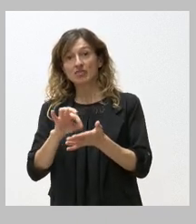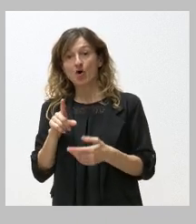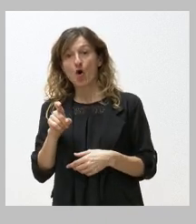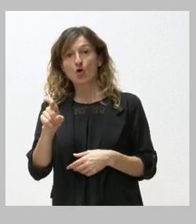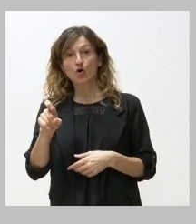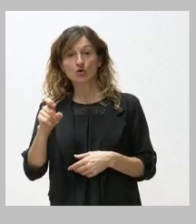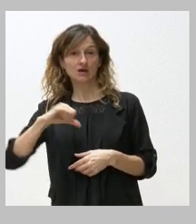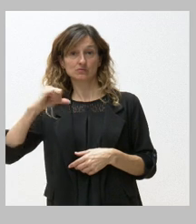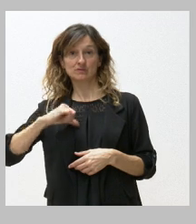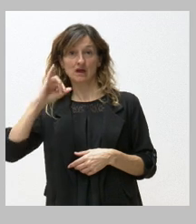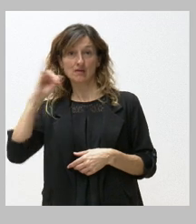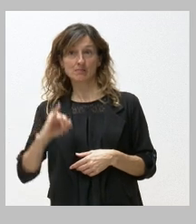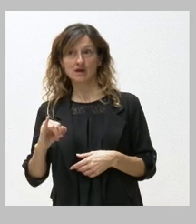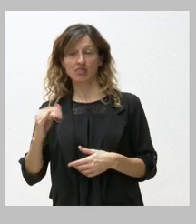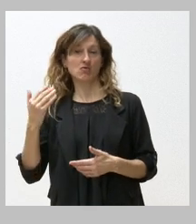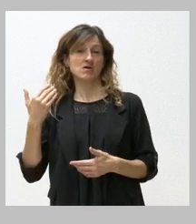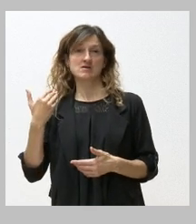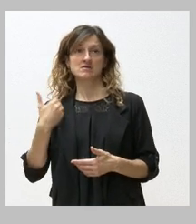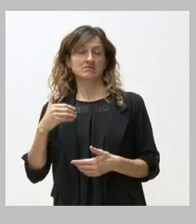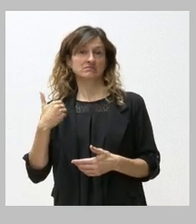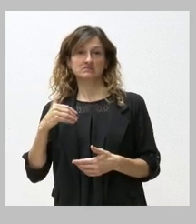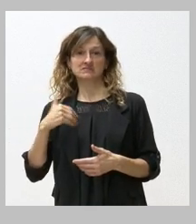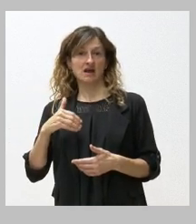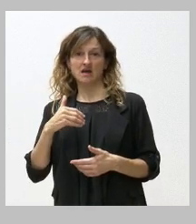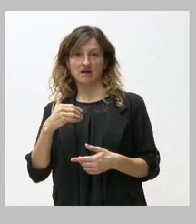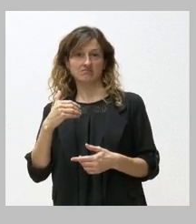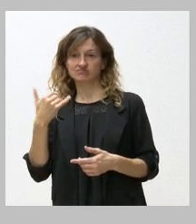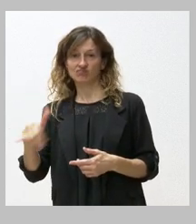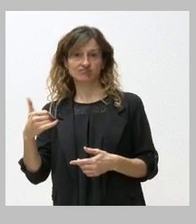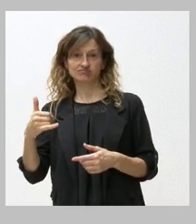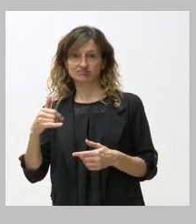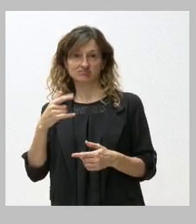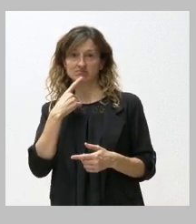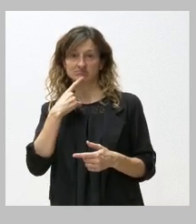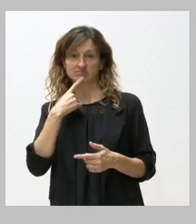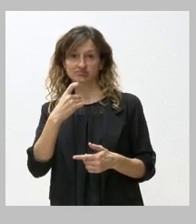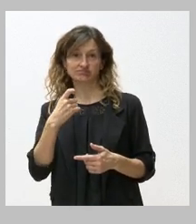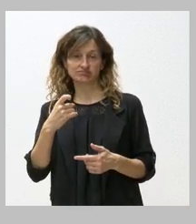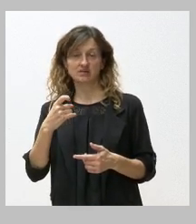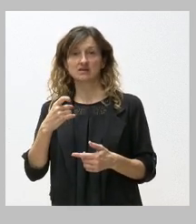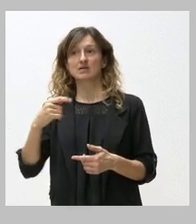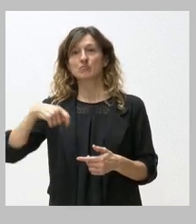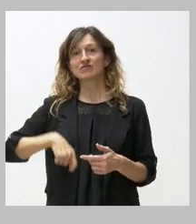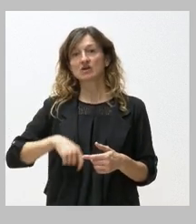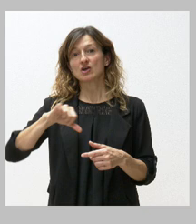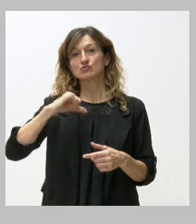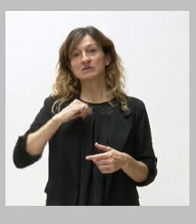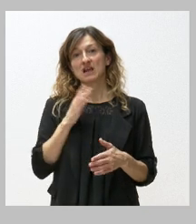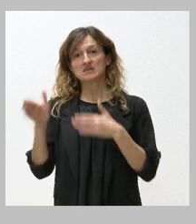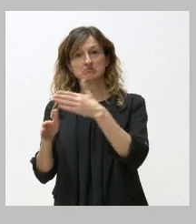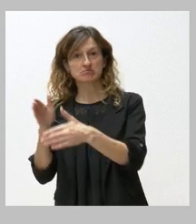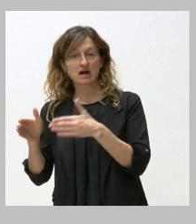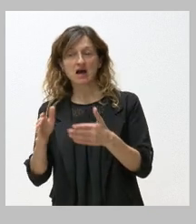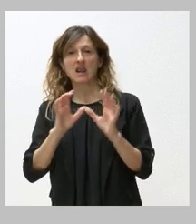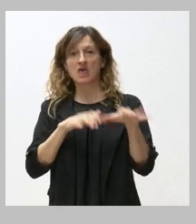El Vierto que se lleva dando de manera bastante deficitaria en los últimos seis meses con profesionales de otros hospitales en